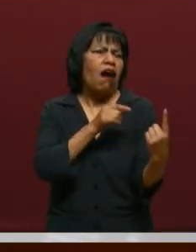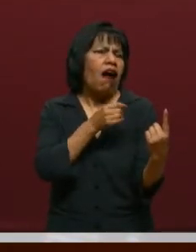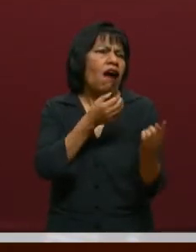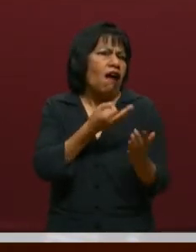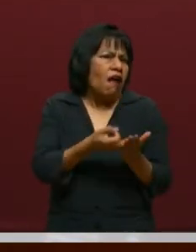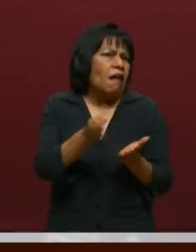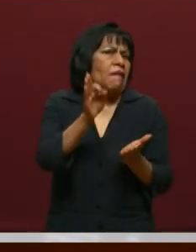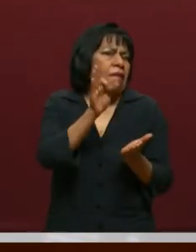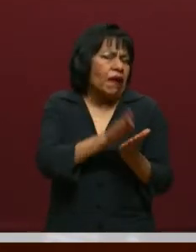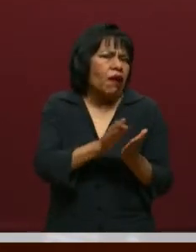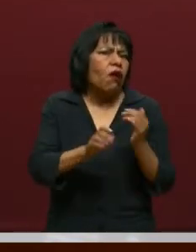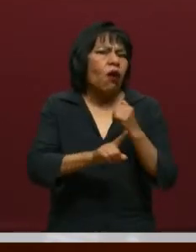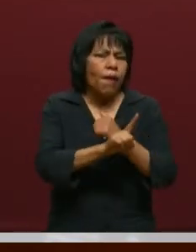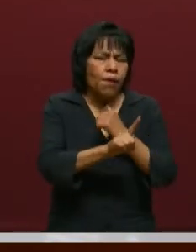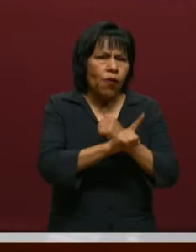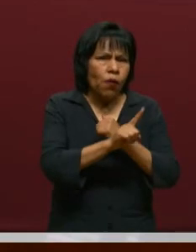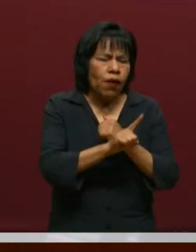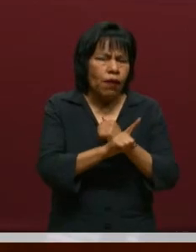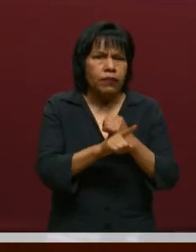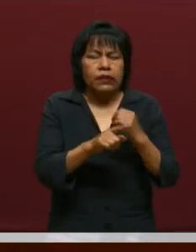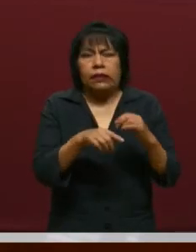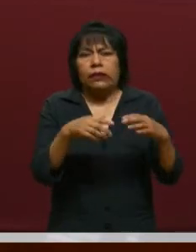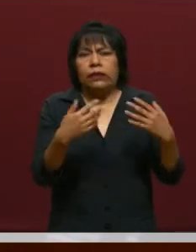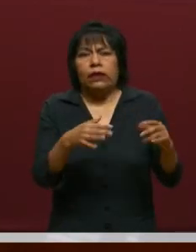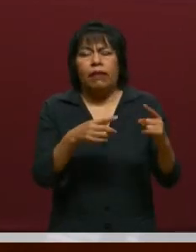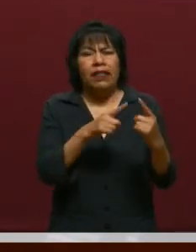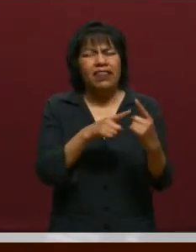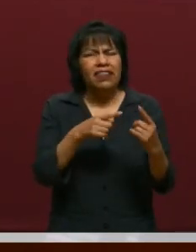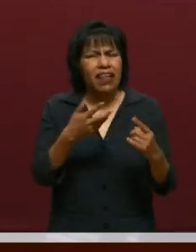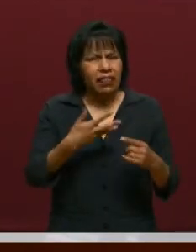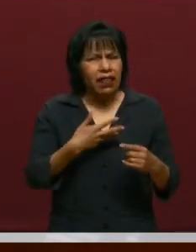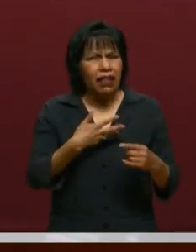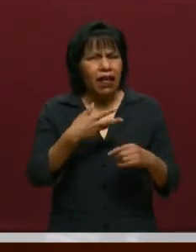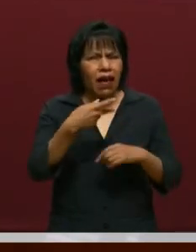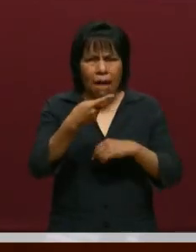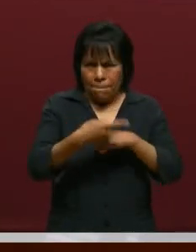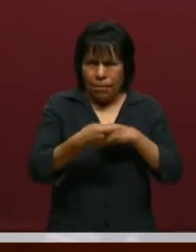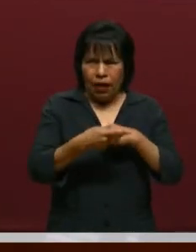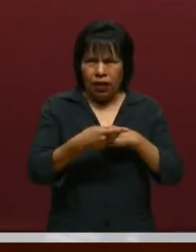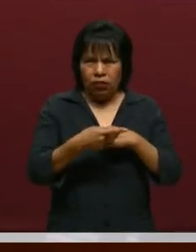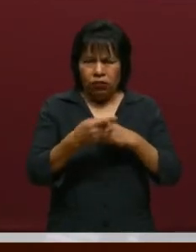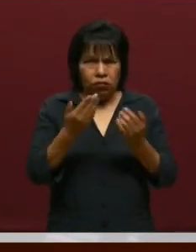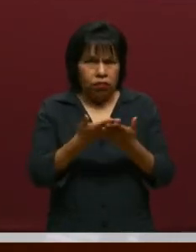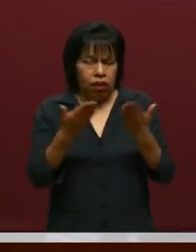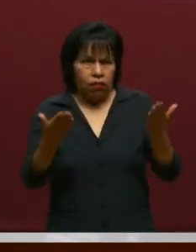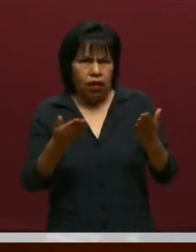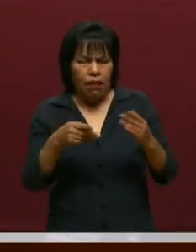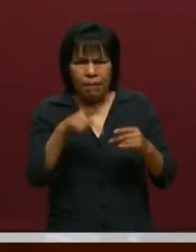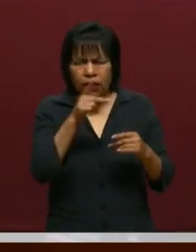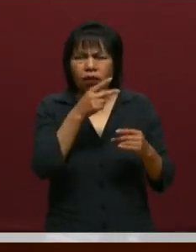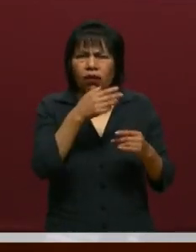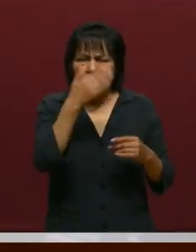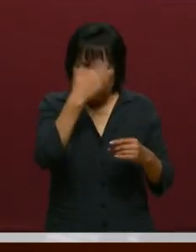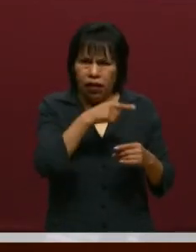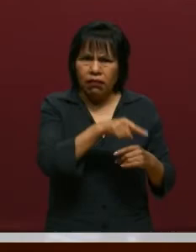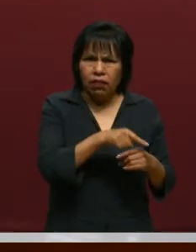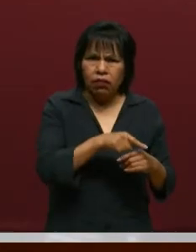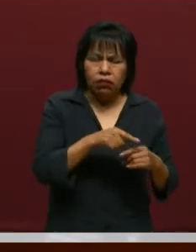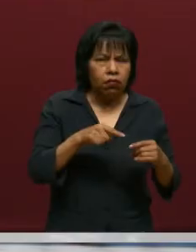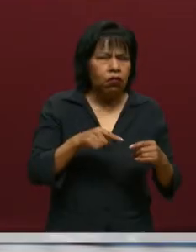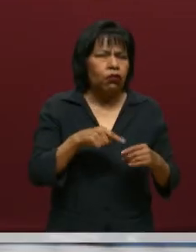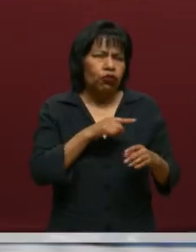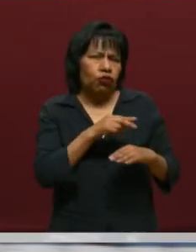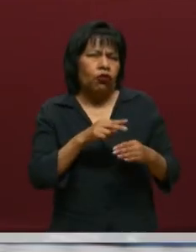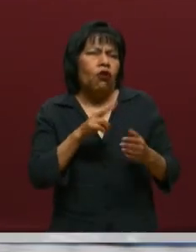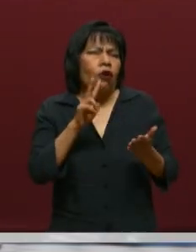problemática, que lo advierta de los peligros de su tiempo, para que consciente de ellos gane fuerza y valor para